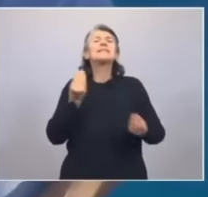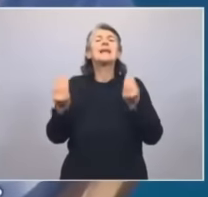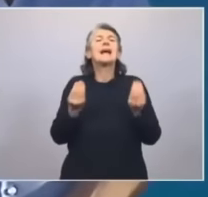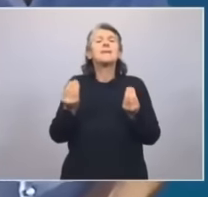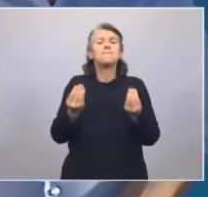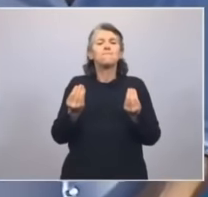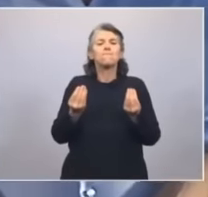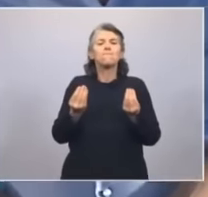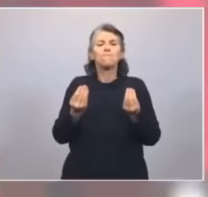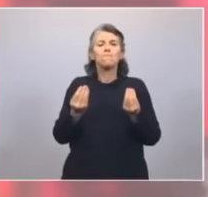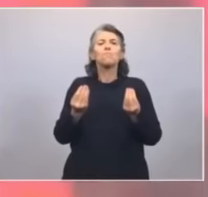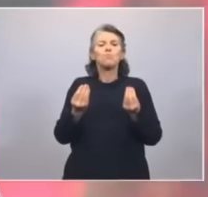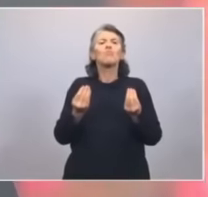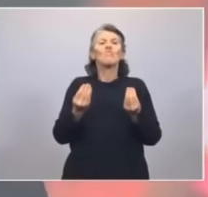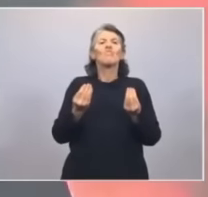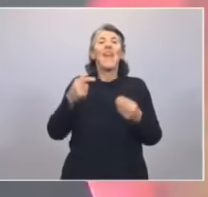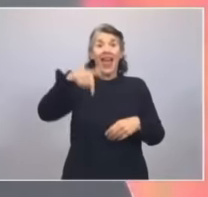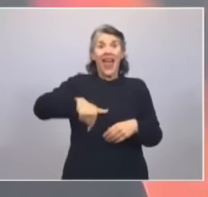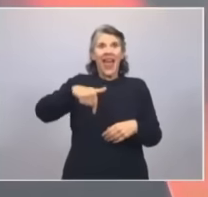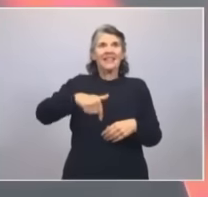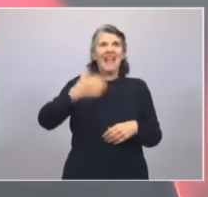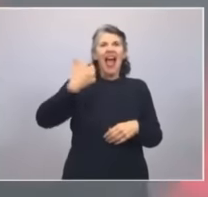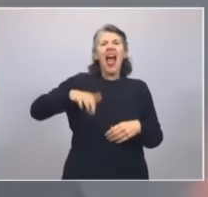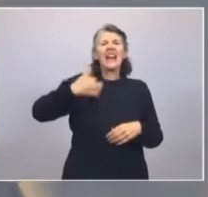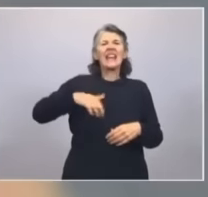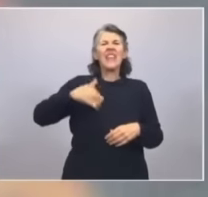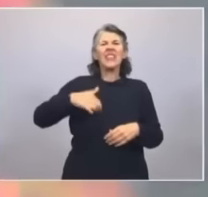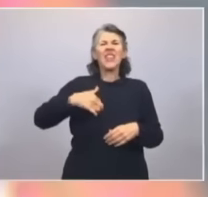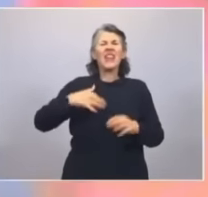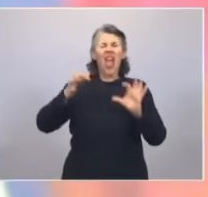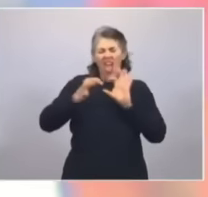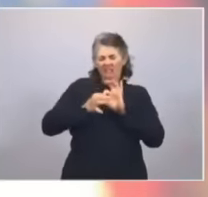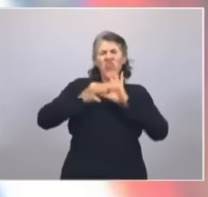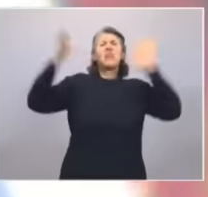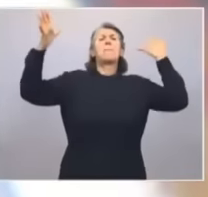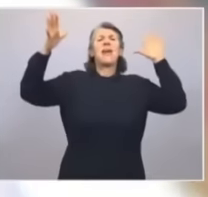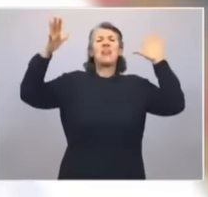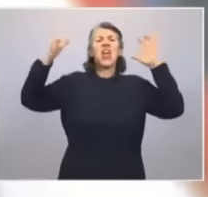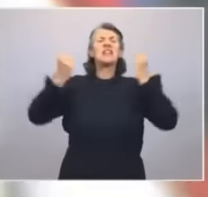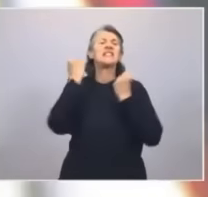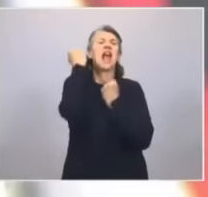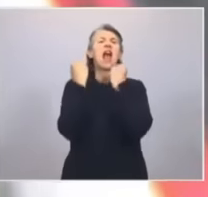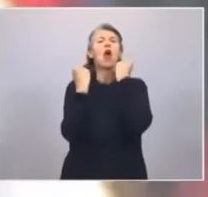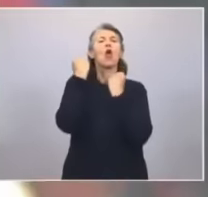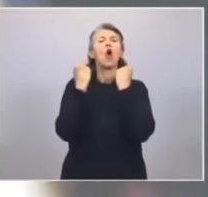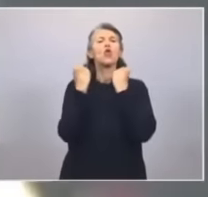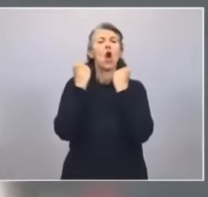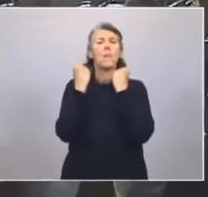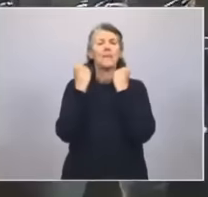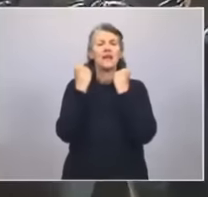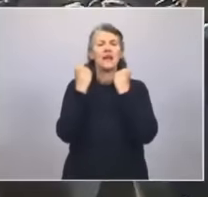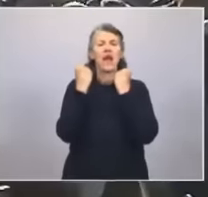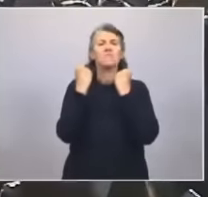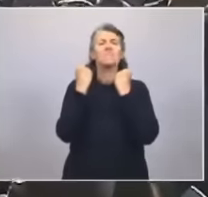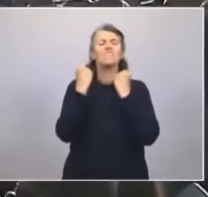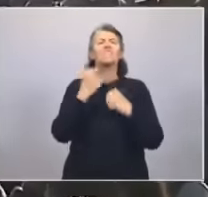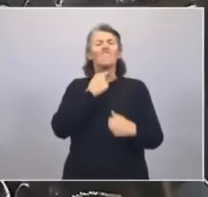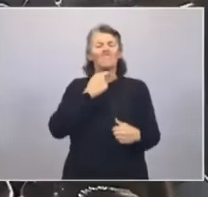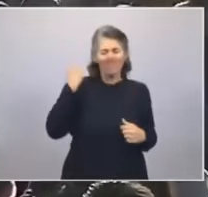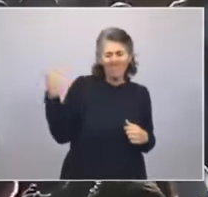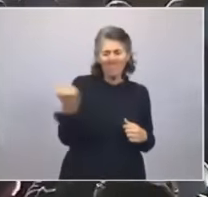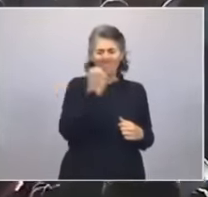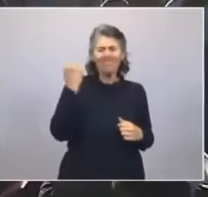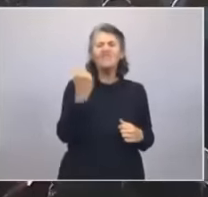económica de nuestra patria. Obviamente que queremos una Argentina que